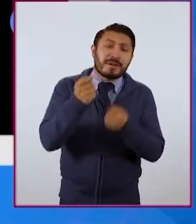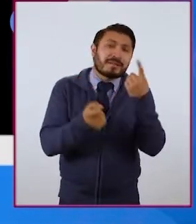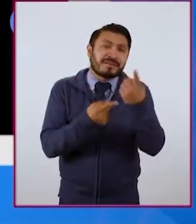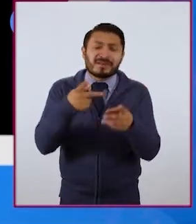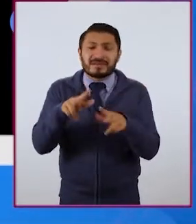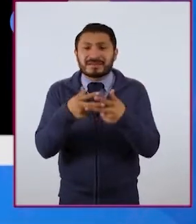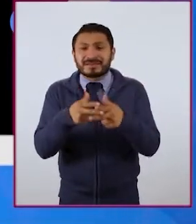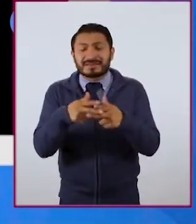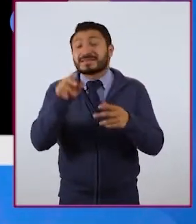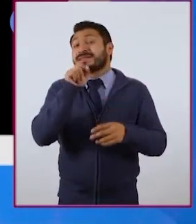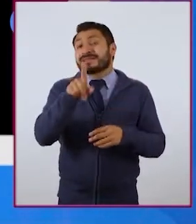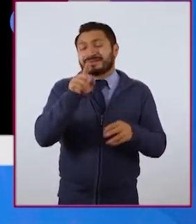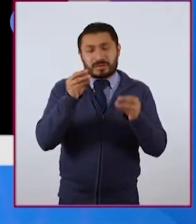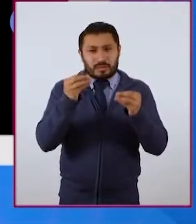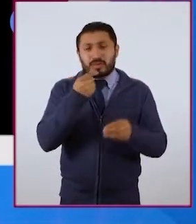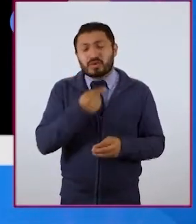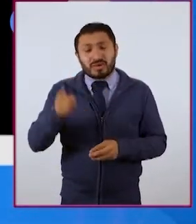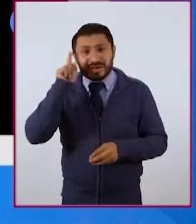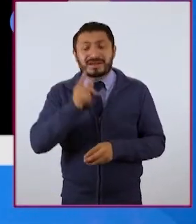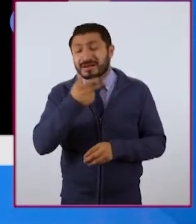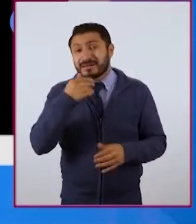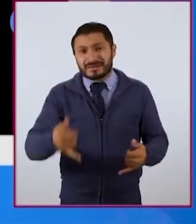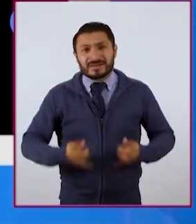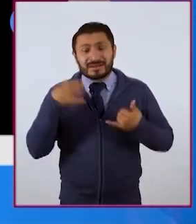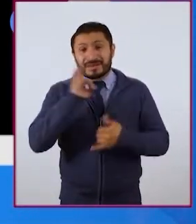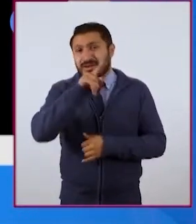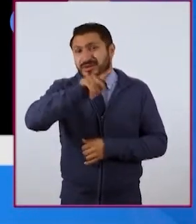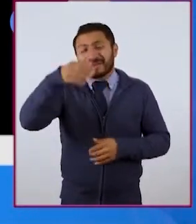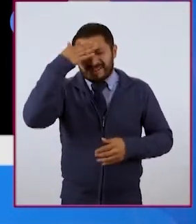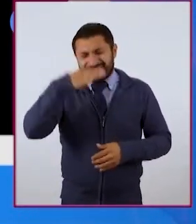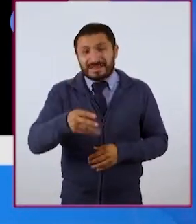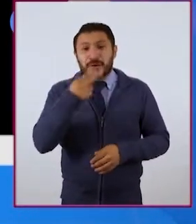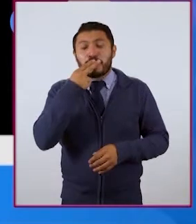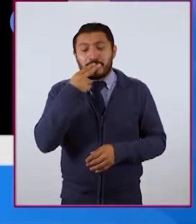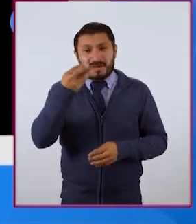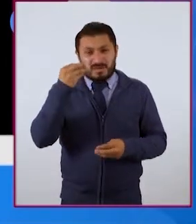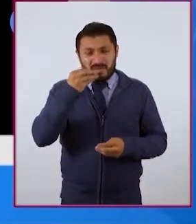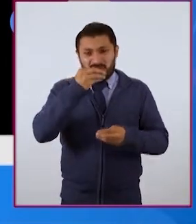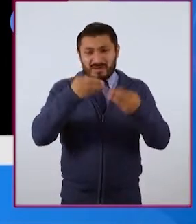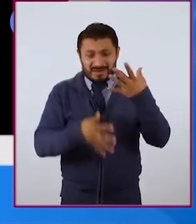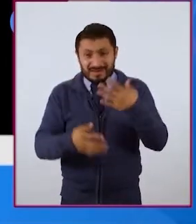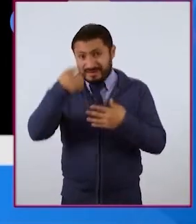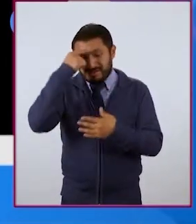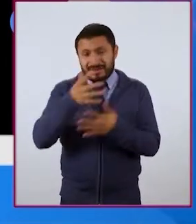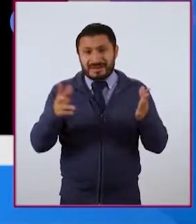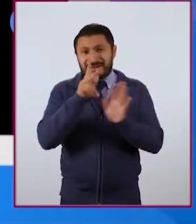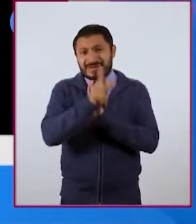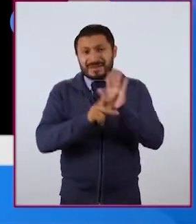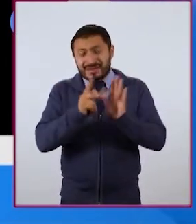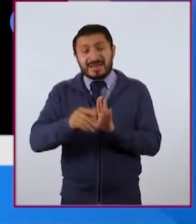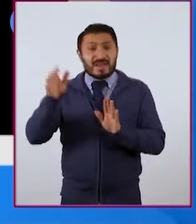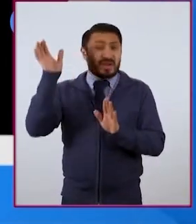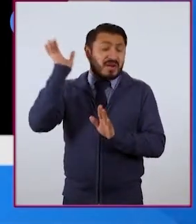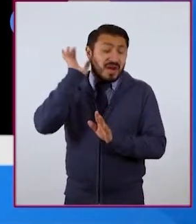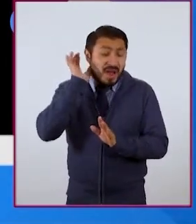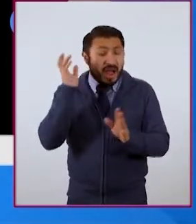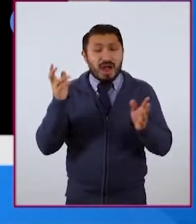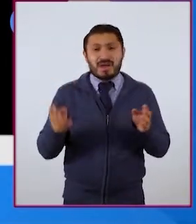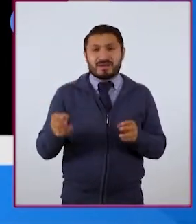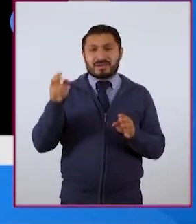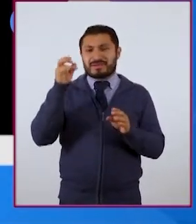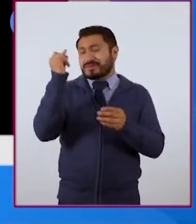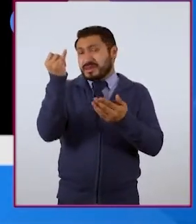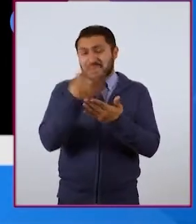herramientas, y aunque muchas niñas, niñas y jóvenes seguramente ustedes ya saben utilizar muchas herramientas para crear video, para crear audio, para crear